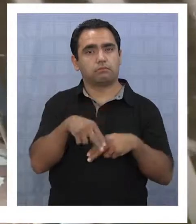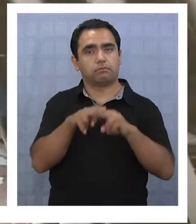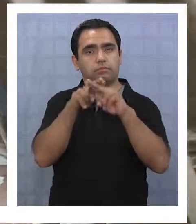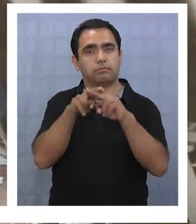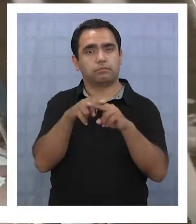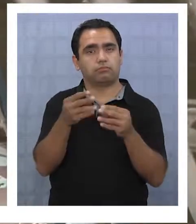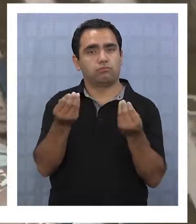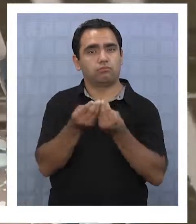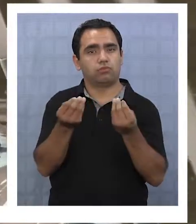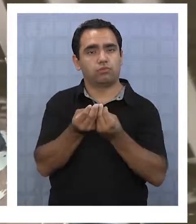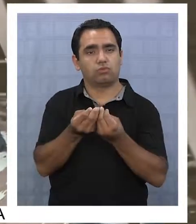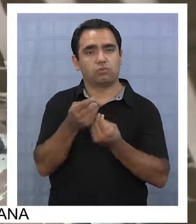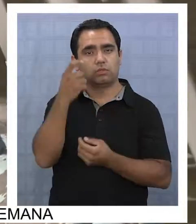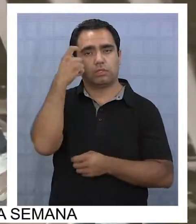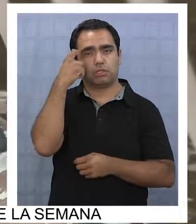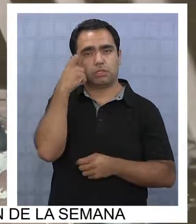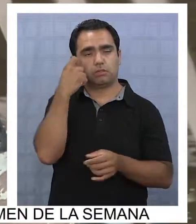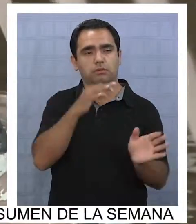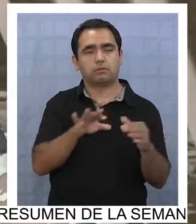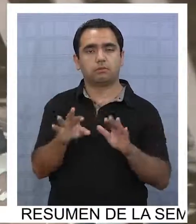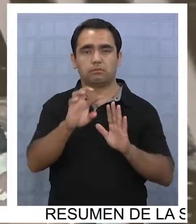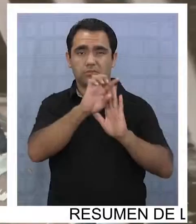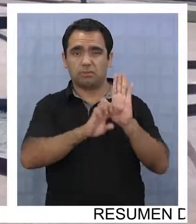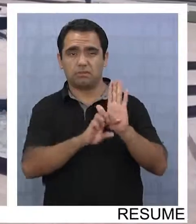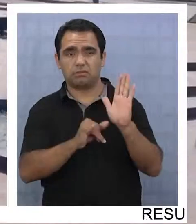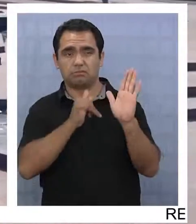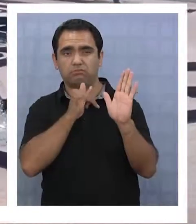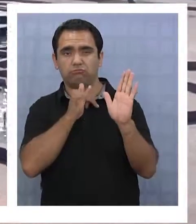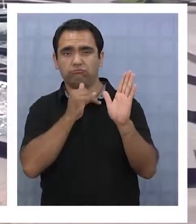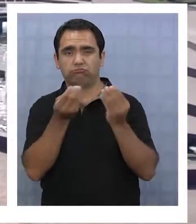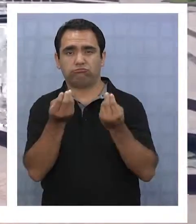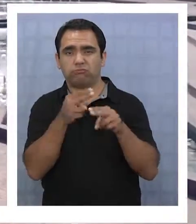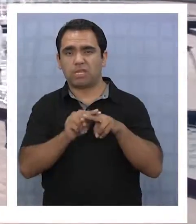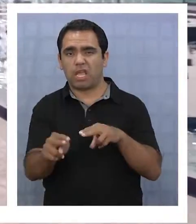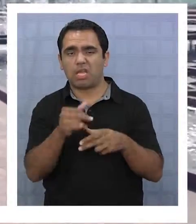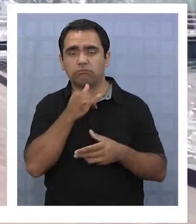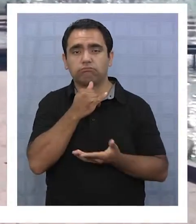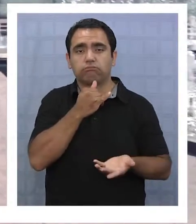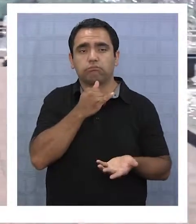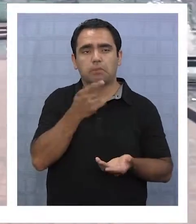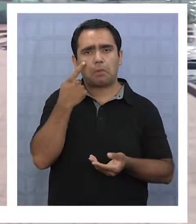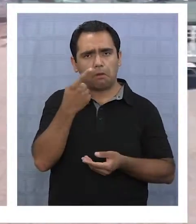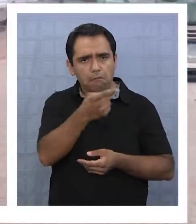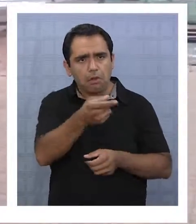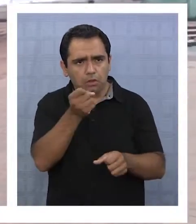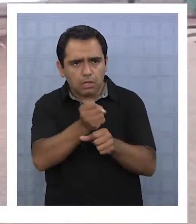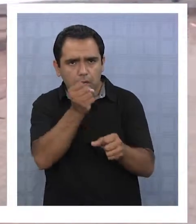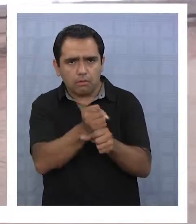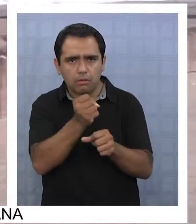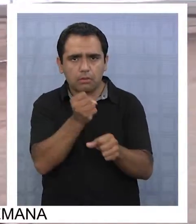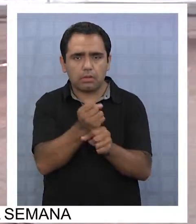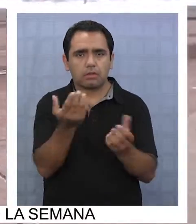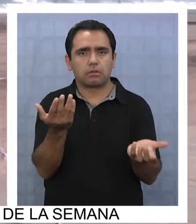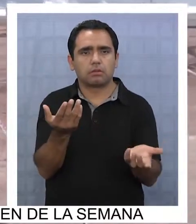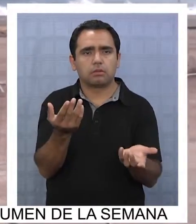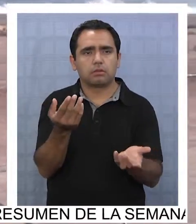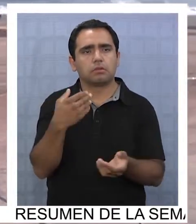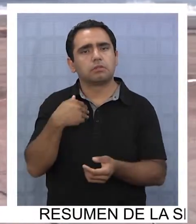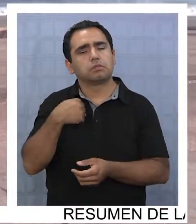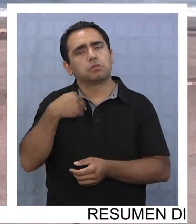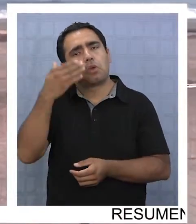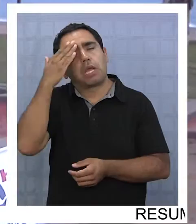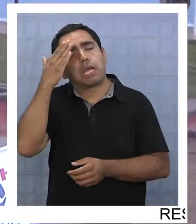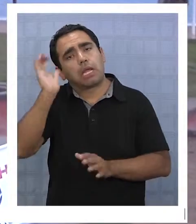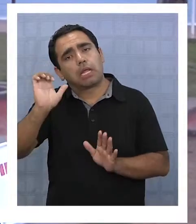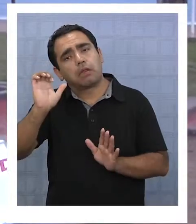el monto de la inversión. Del proyecto no tengo conciencia de qué cosas se hacen, pero se ve trabajando.